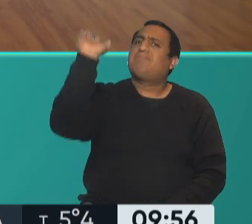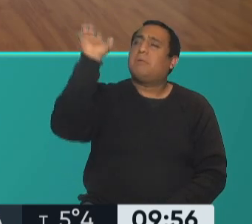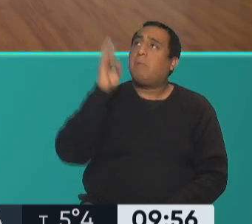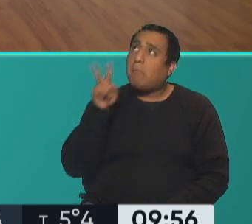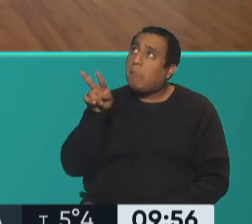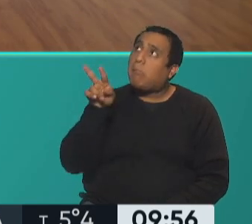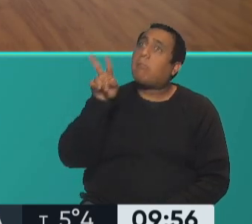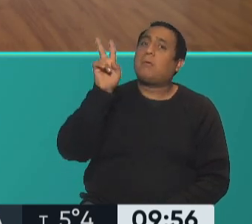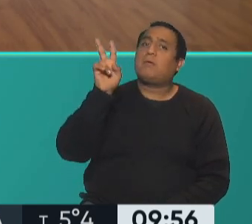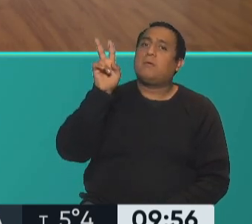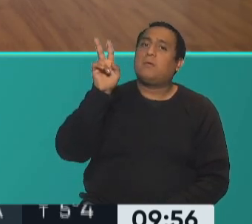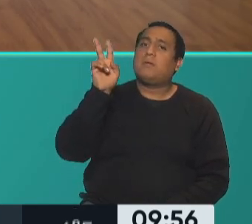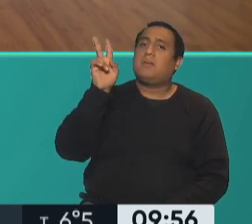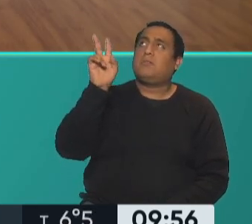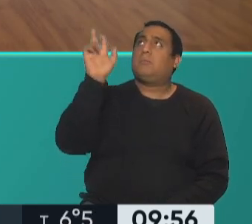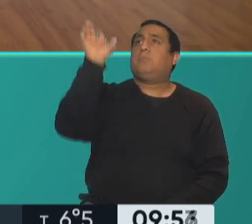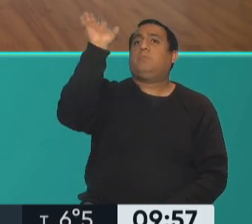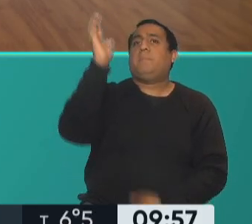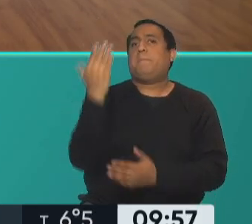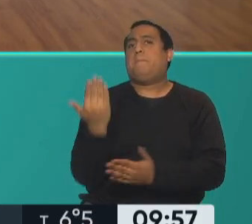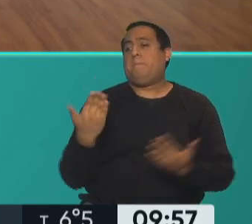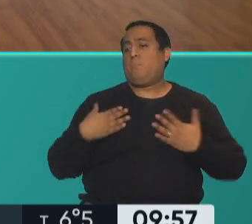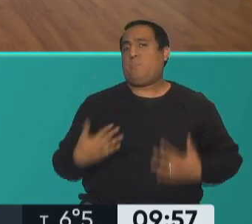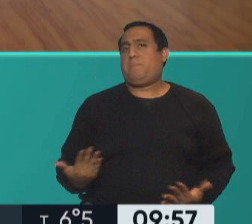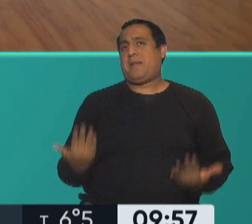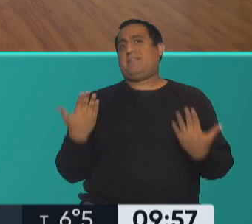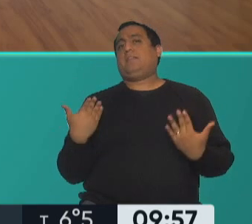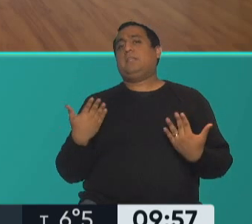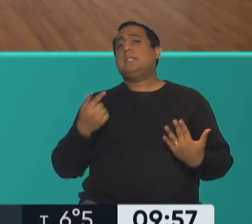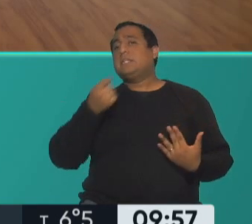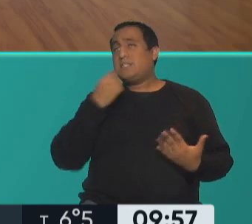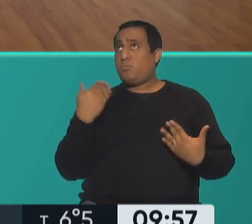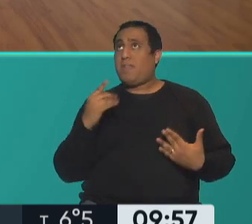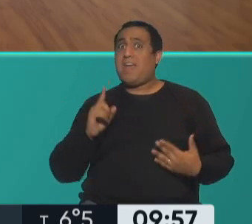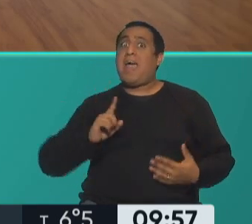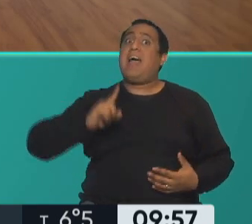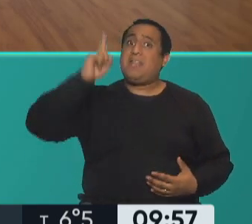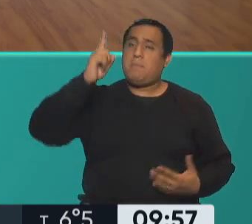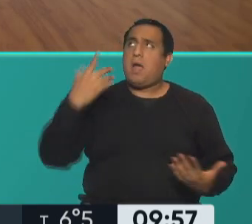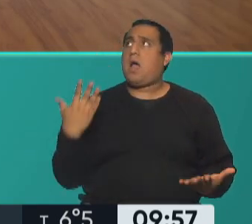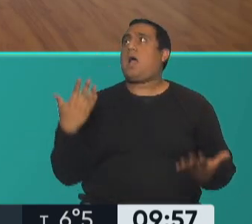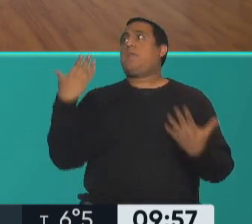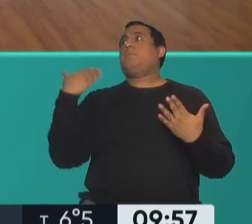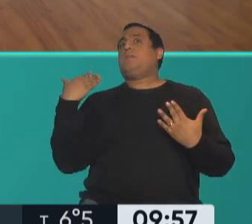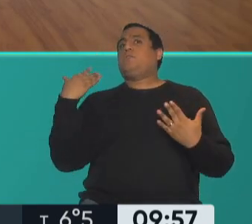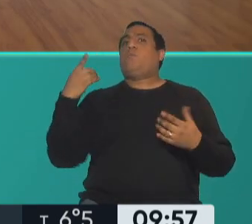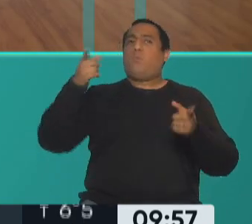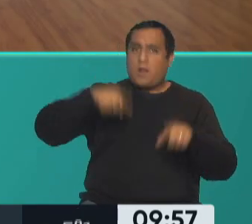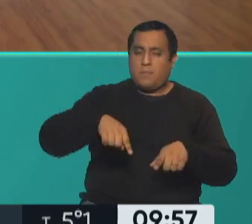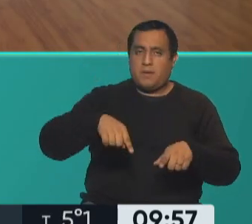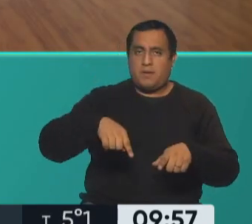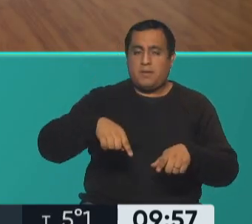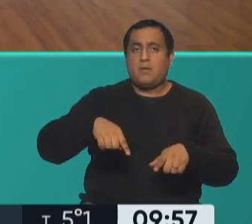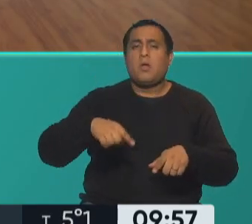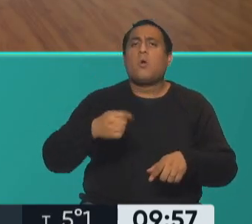mostrando que voy un poquito para atrás si puedo voy hacia arriba voy hacia atrás y vuelvo lo mismo ¿cuántas veces? por lo